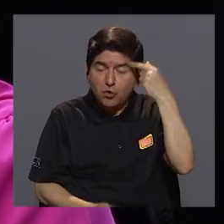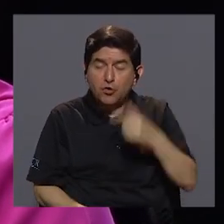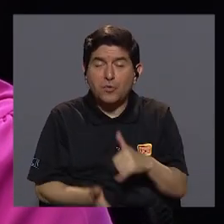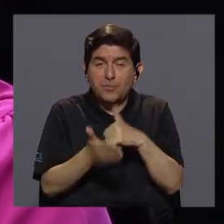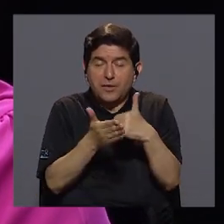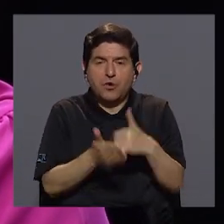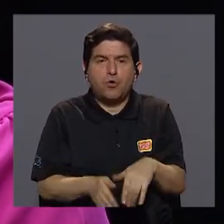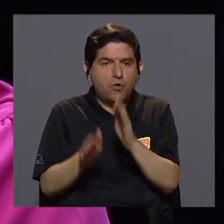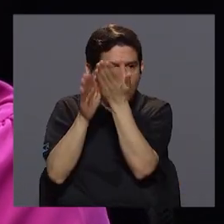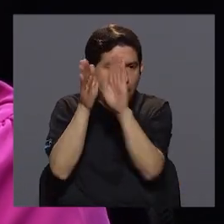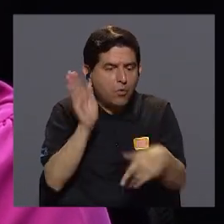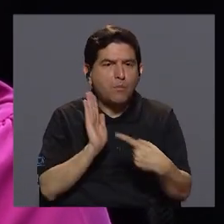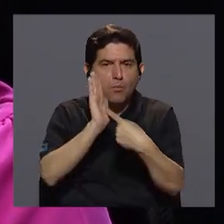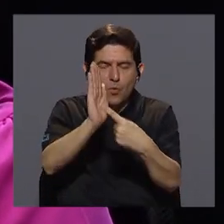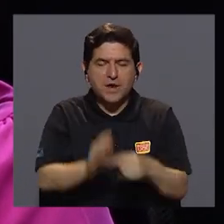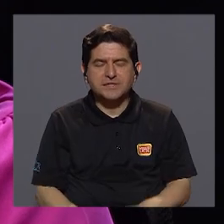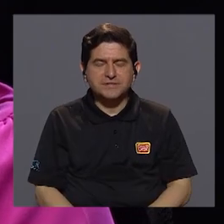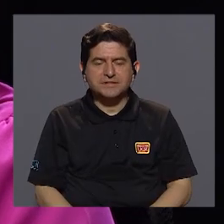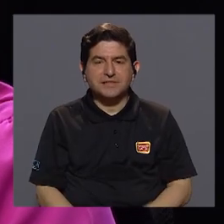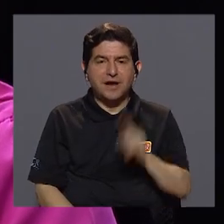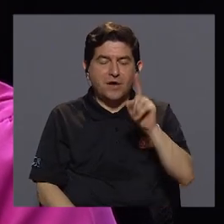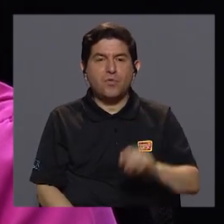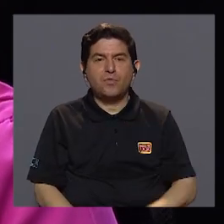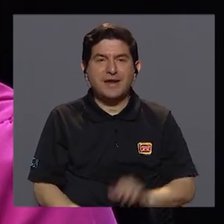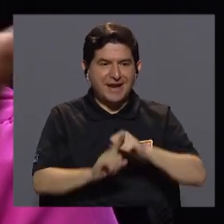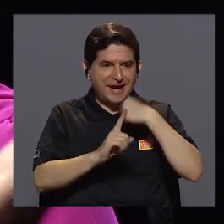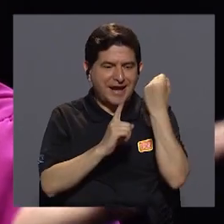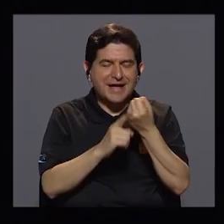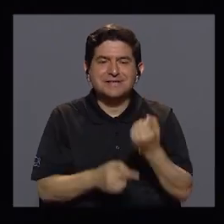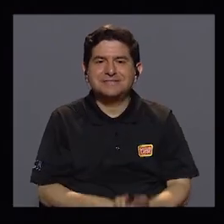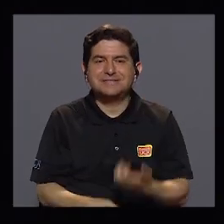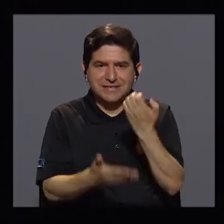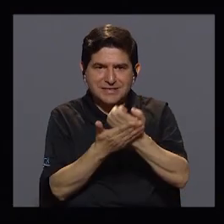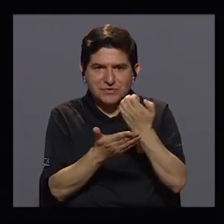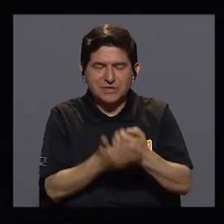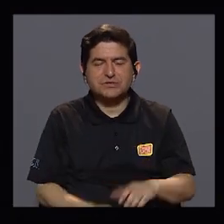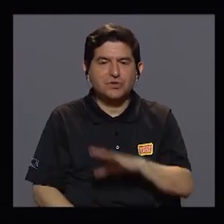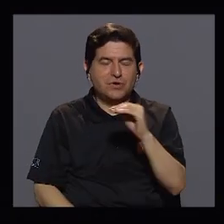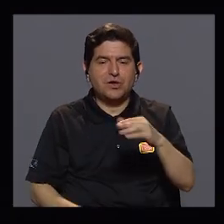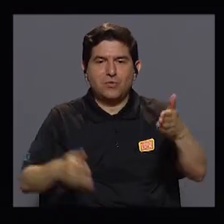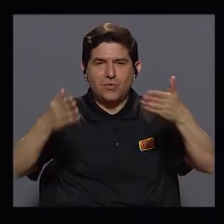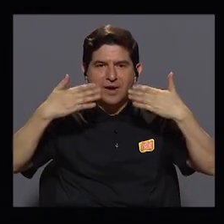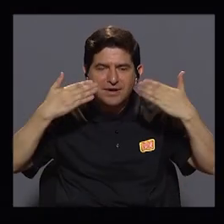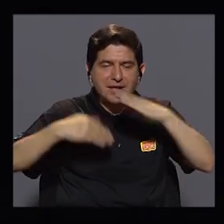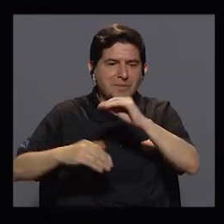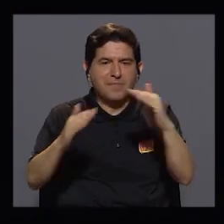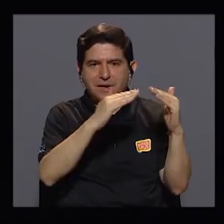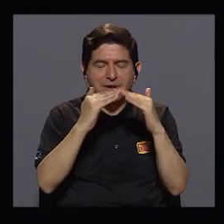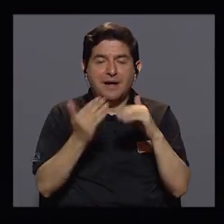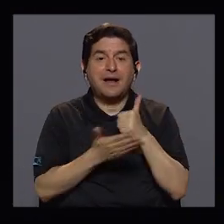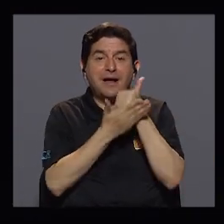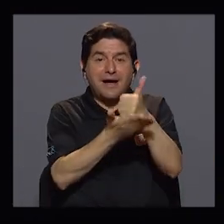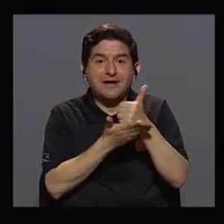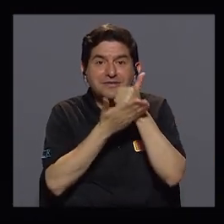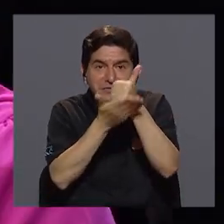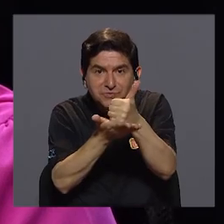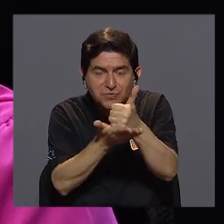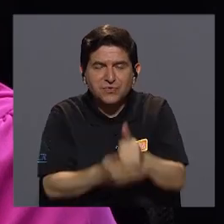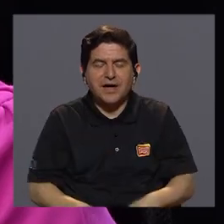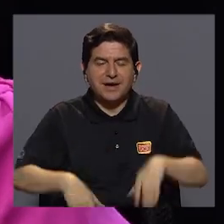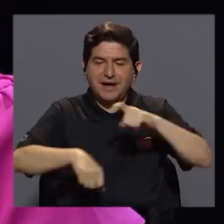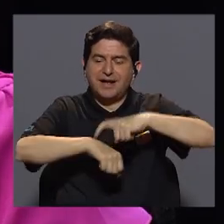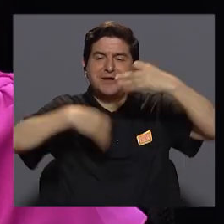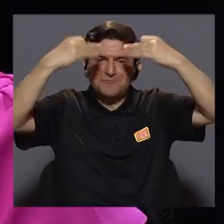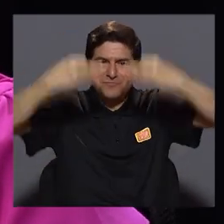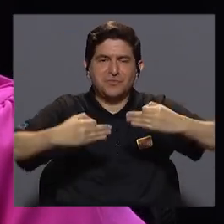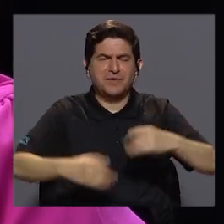Contraloría lo que presenta es un marco fiscal, tanto climático como demográfico para colaborar en la toma